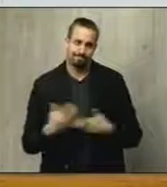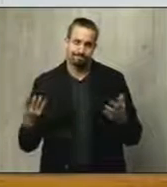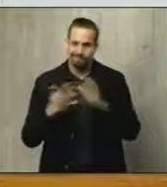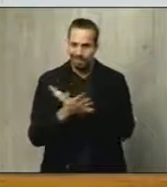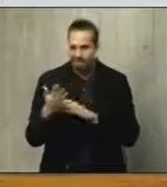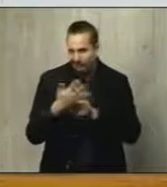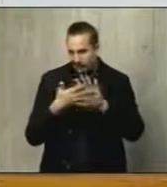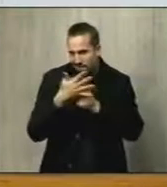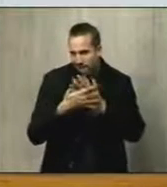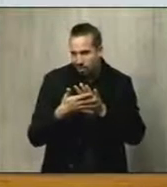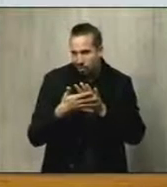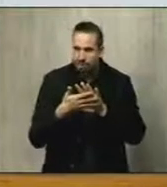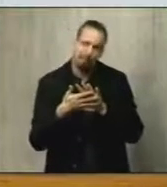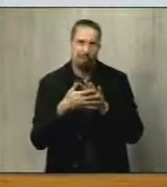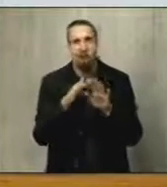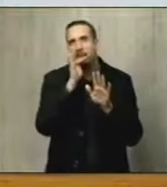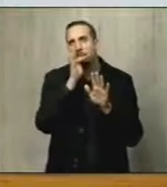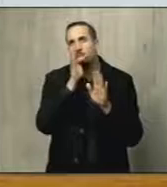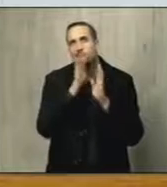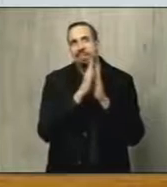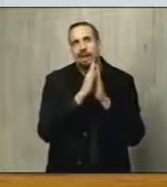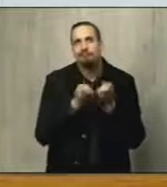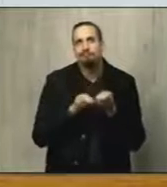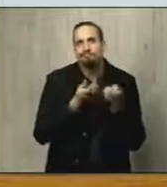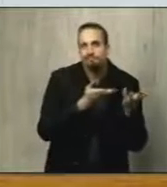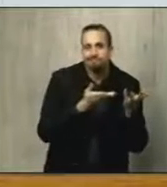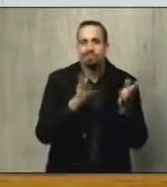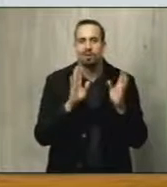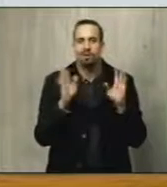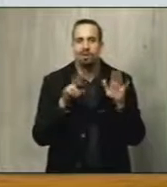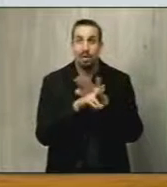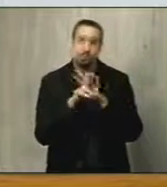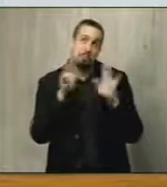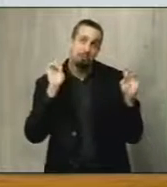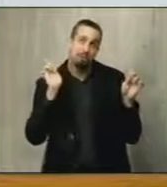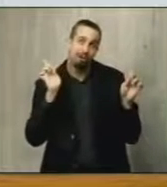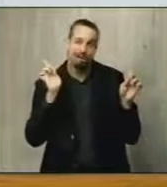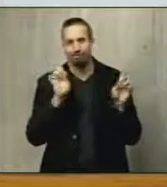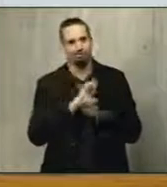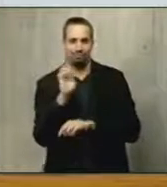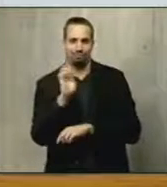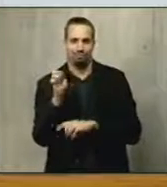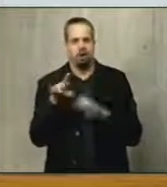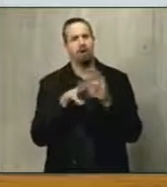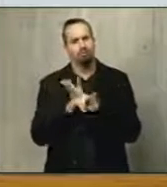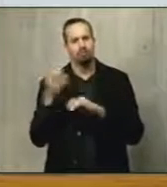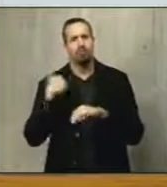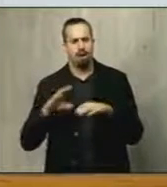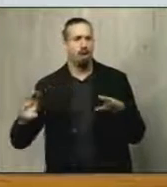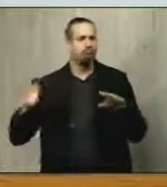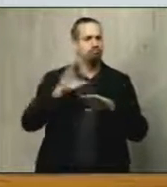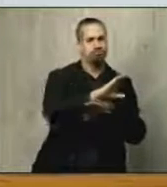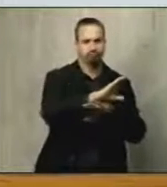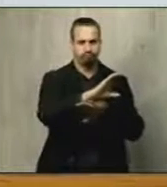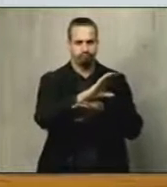hablando de promesas, no estamos hablando de recursos que están previstos para La Palma, sino estos ya son recursos que se han recibido.